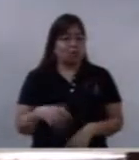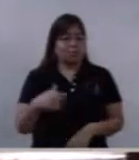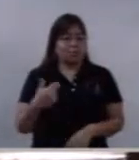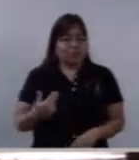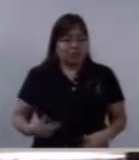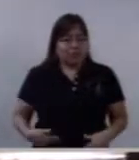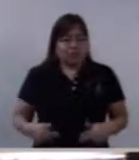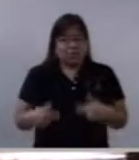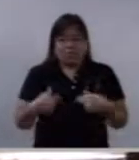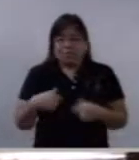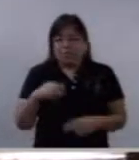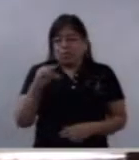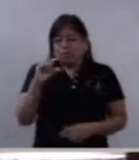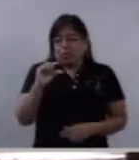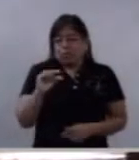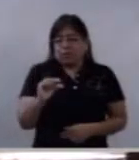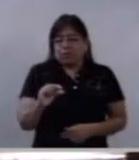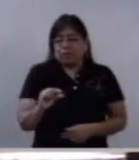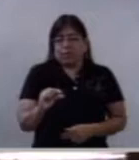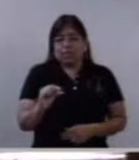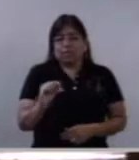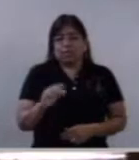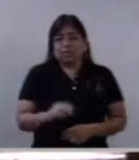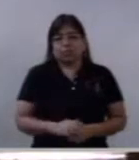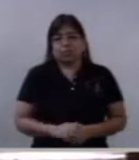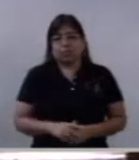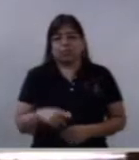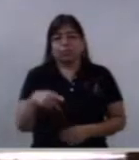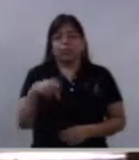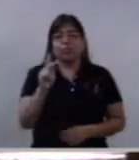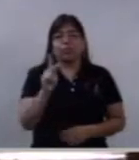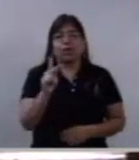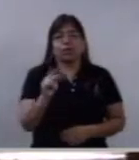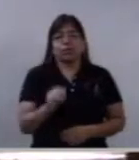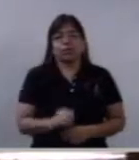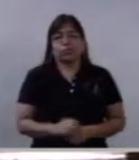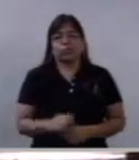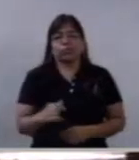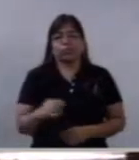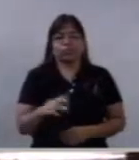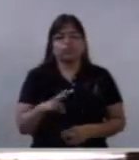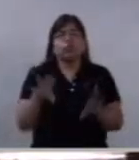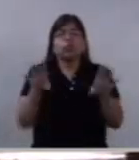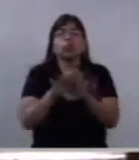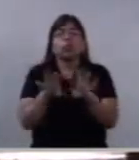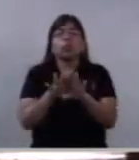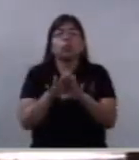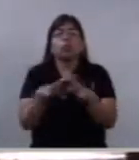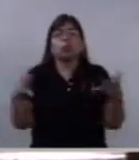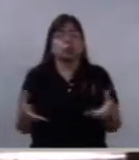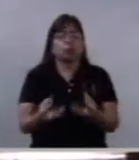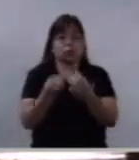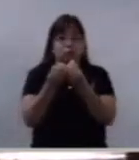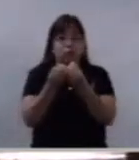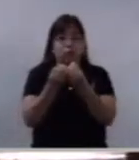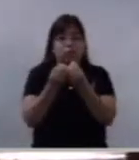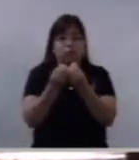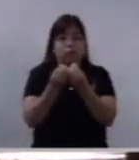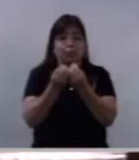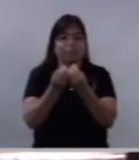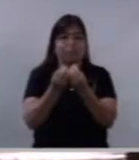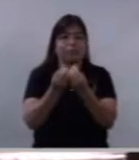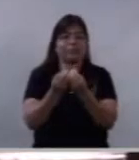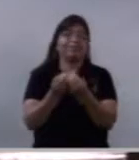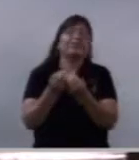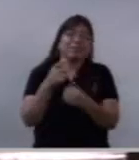sus limitaciones. Pero, ¿qué es lo que nos puede salvar? El